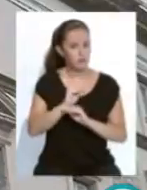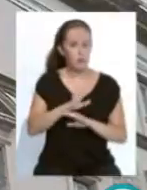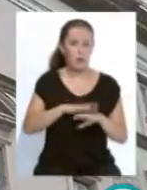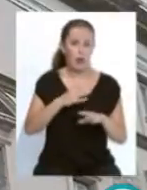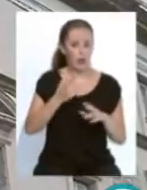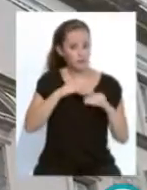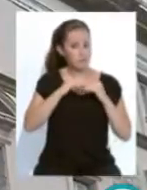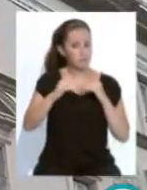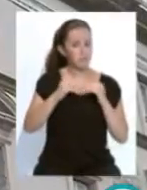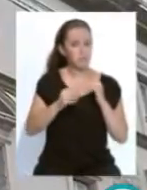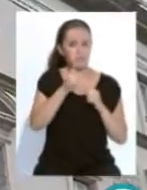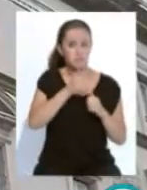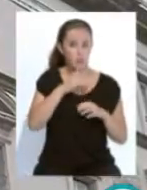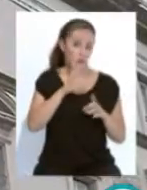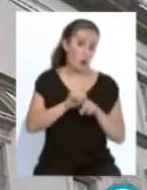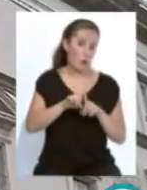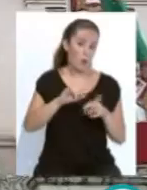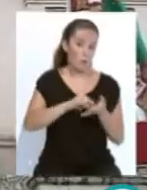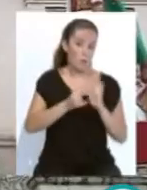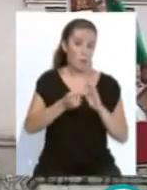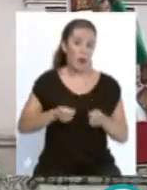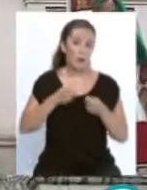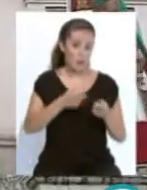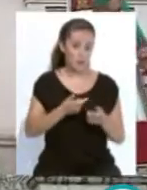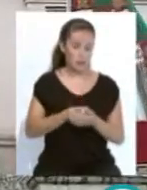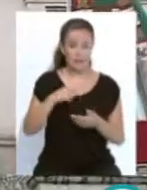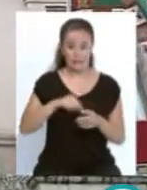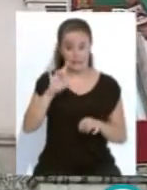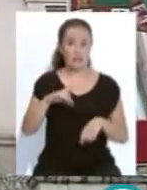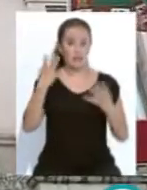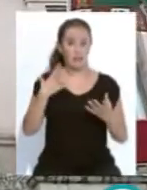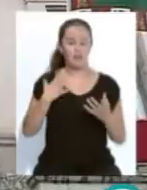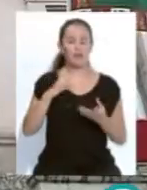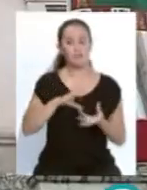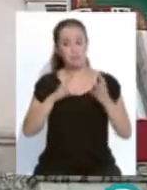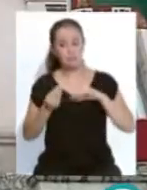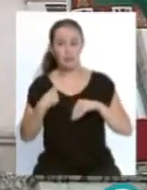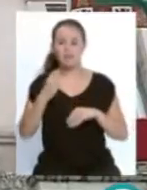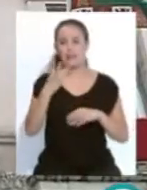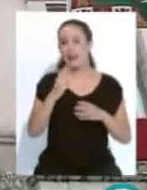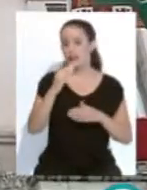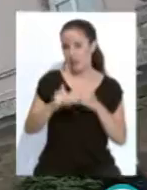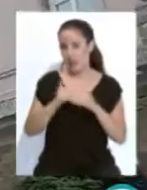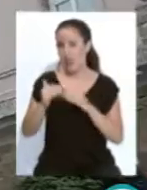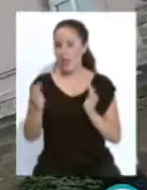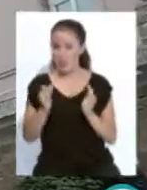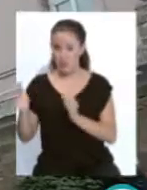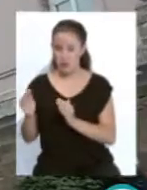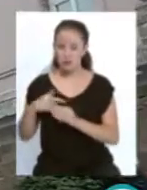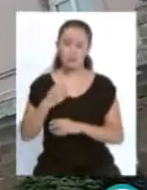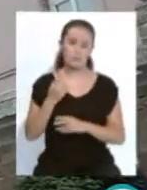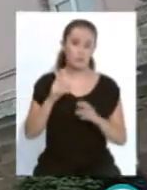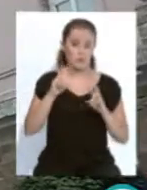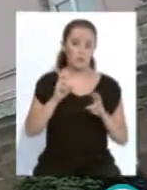sostenibles como ha sido el caso del Plan Invierte. Esta iniciativa se ha aplicado en tres ediciones con un montante global